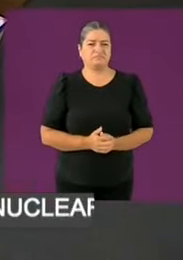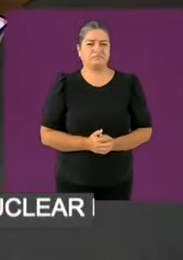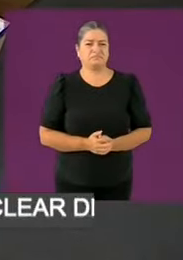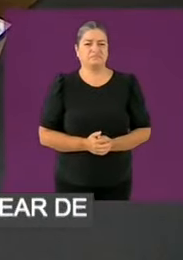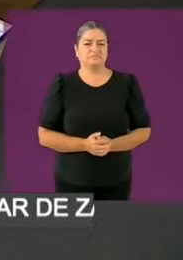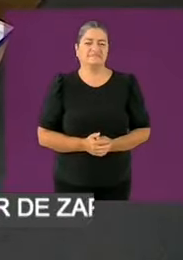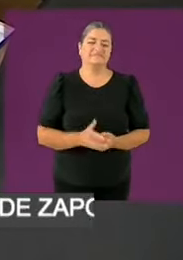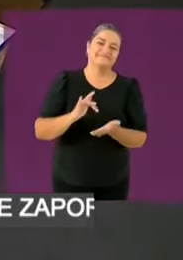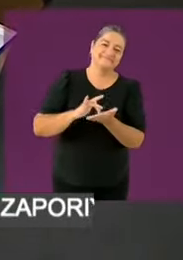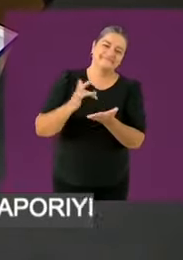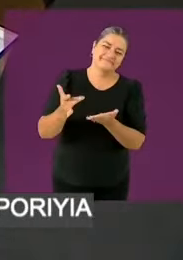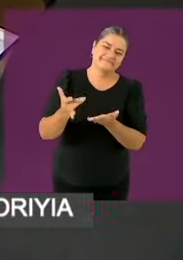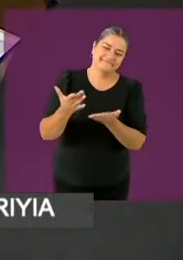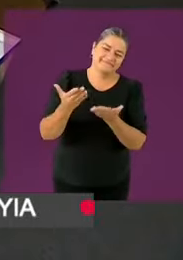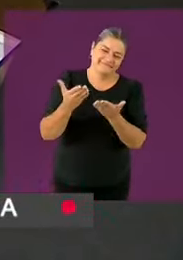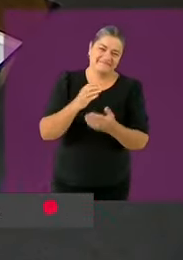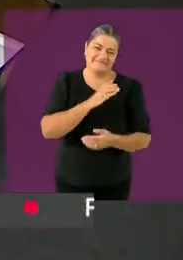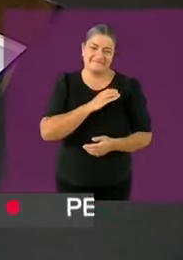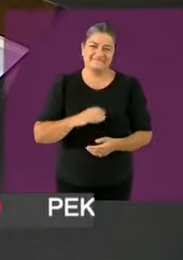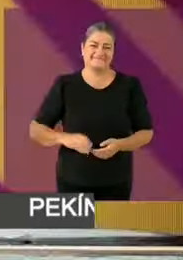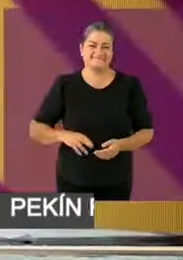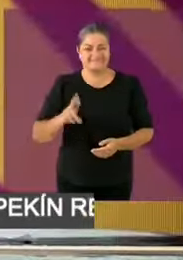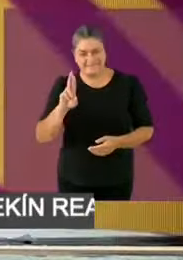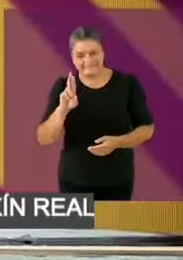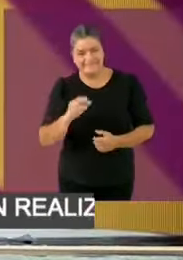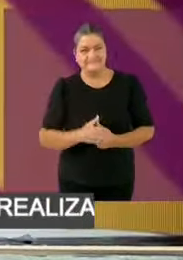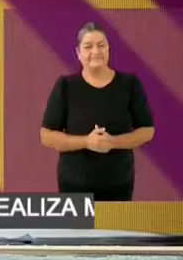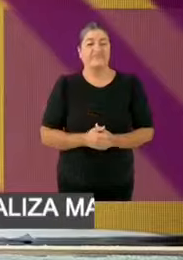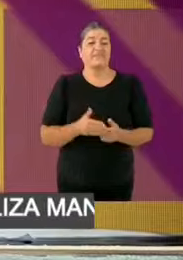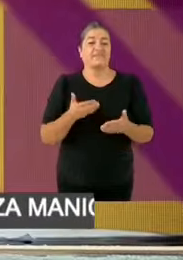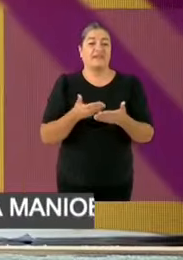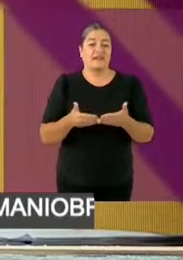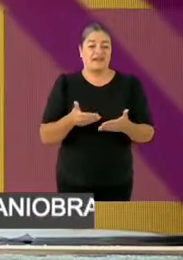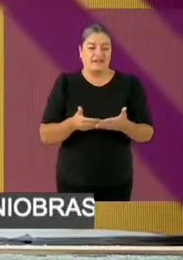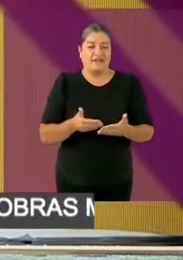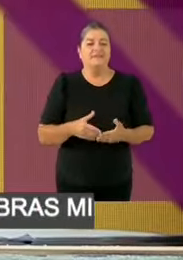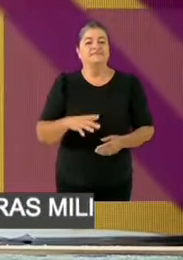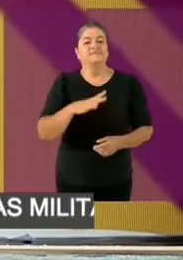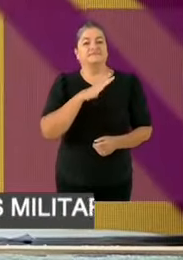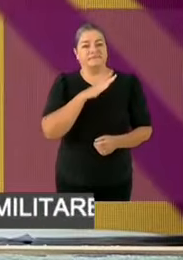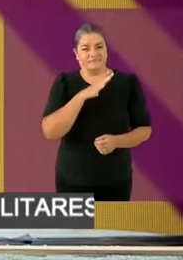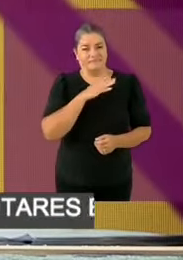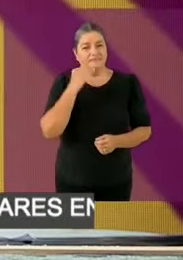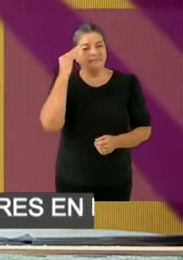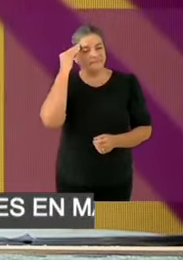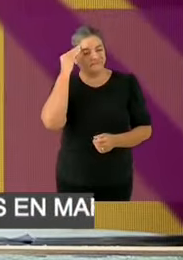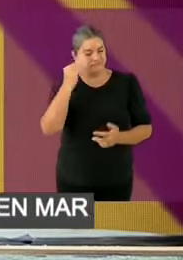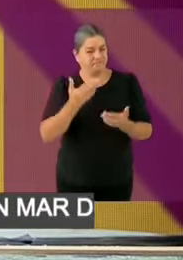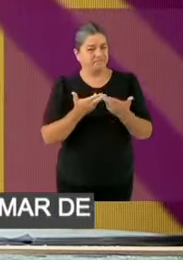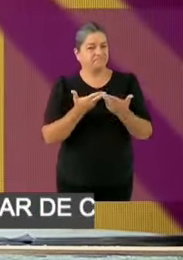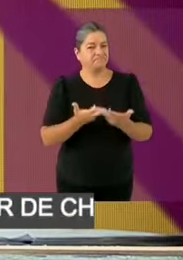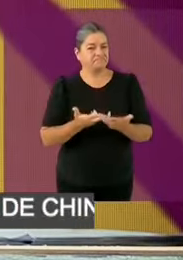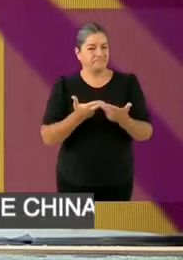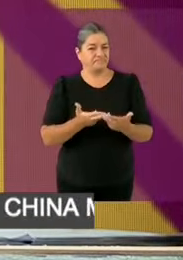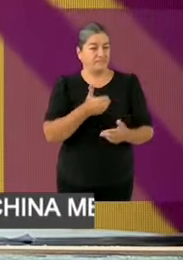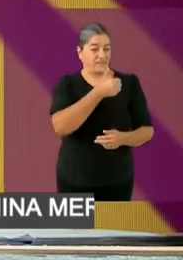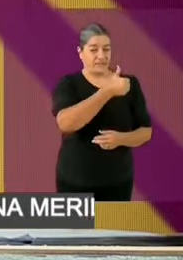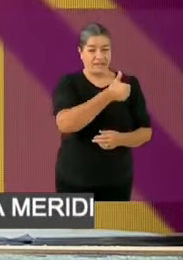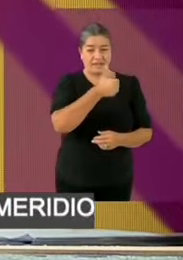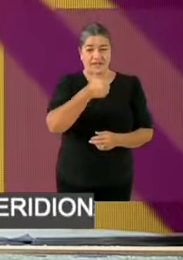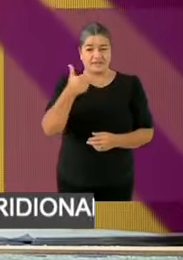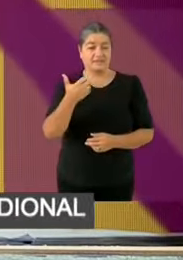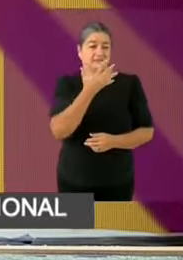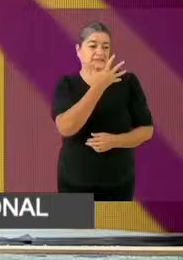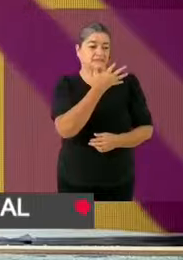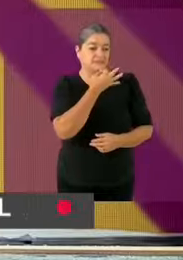Galvez. Vamos con la bolsa de tiempo. Cada uno de ustedes tendrá cinco minutos que podrá administrar. Podrá hacer uso de la